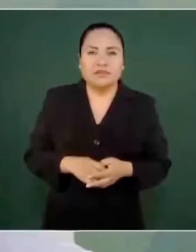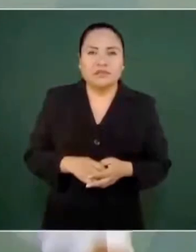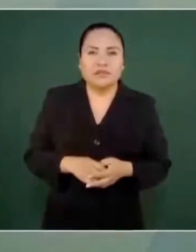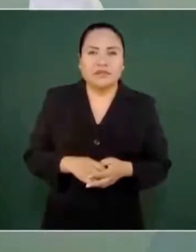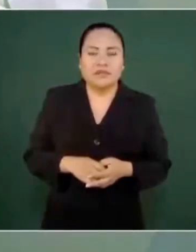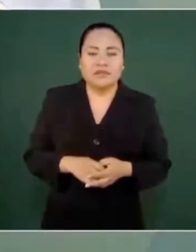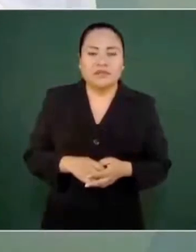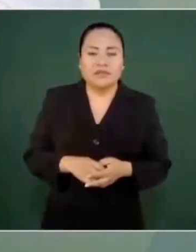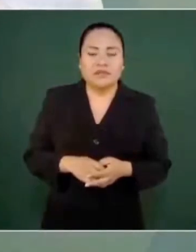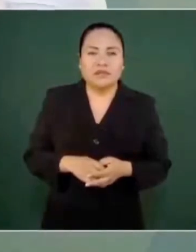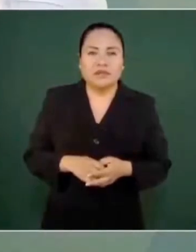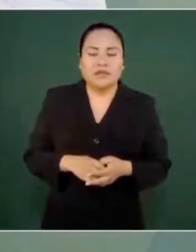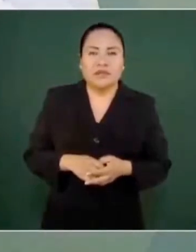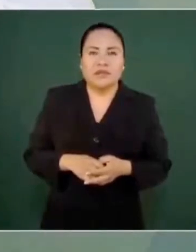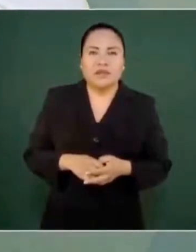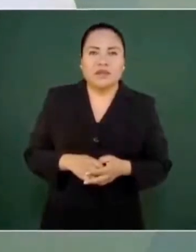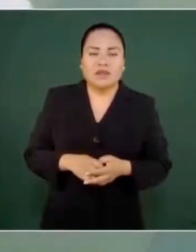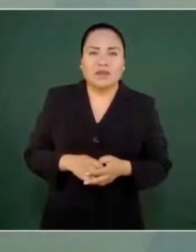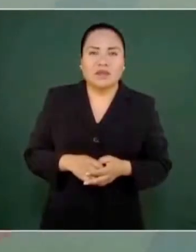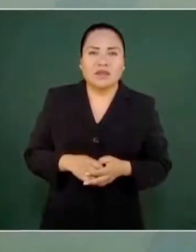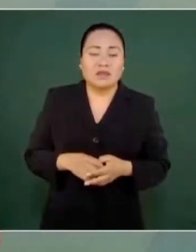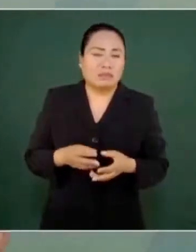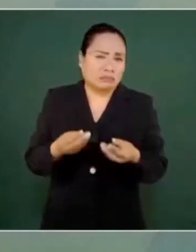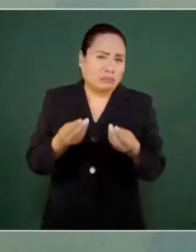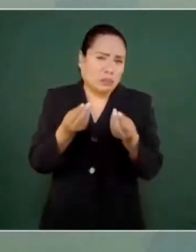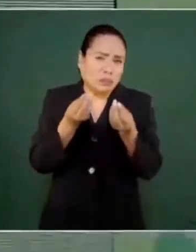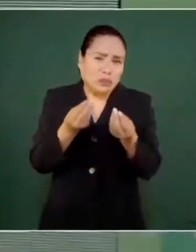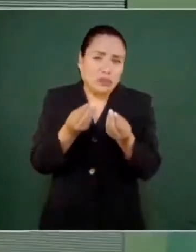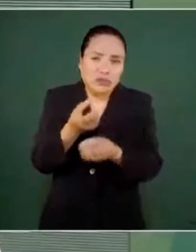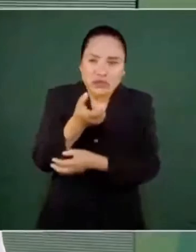Dur clem Cawell, produjo la